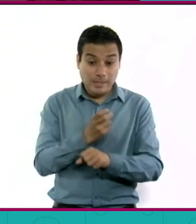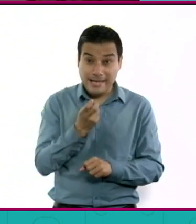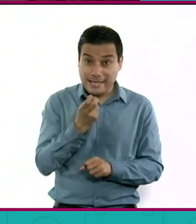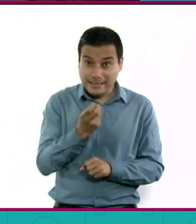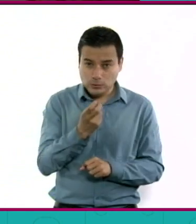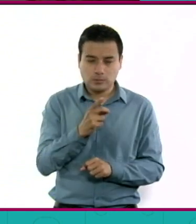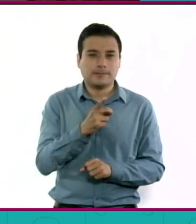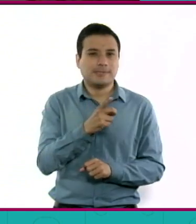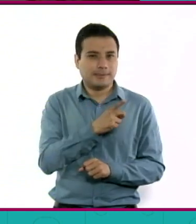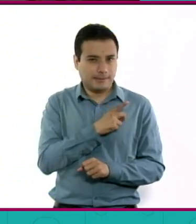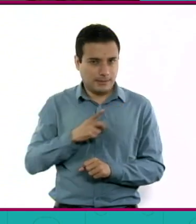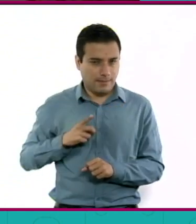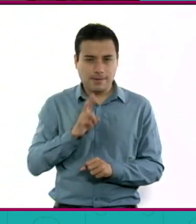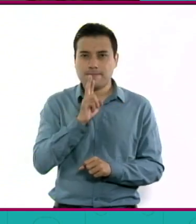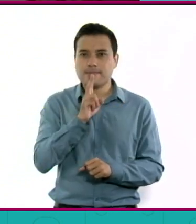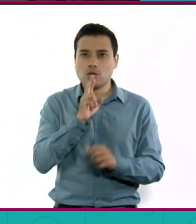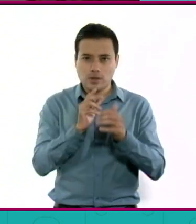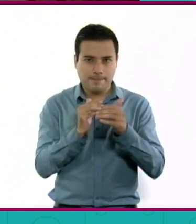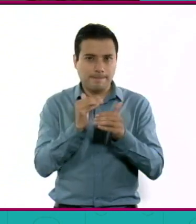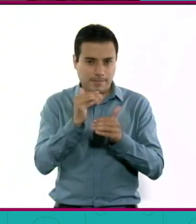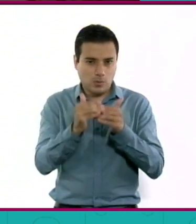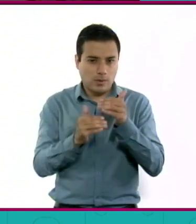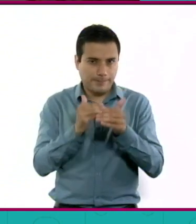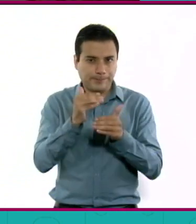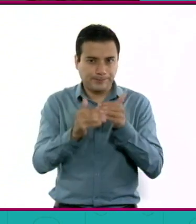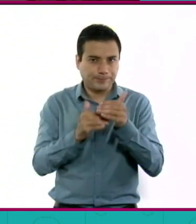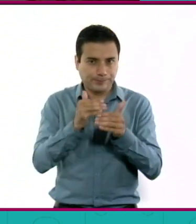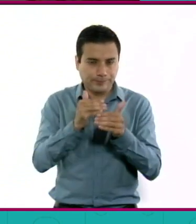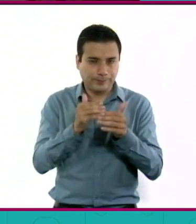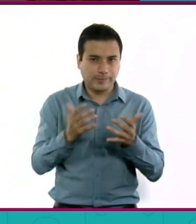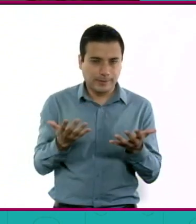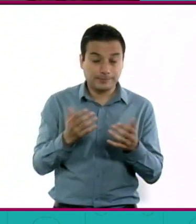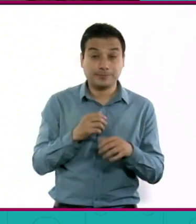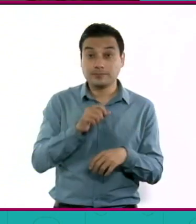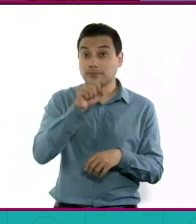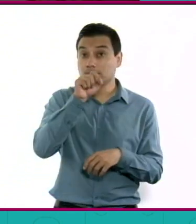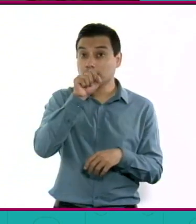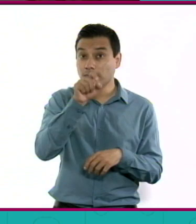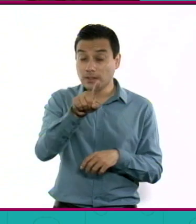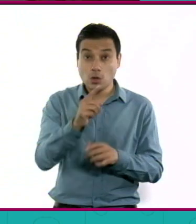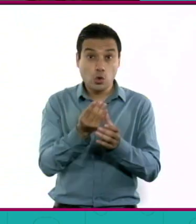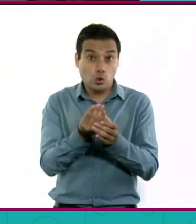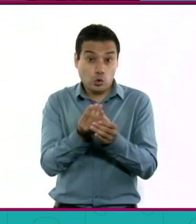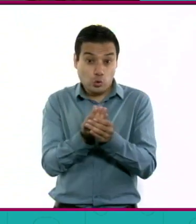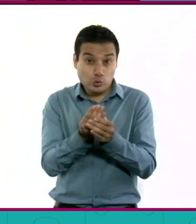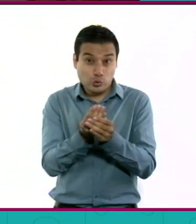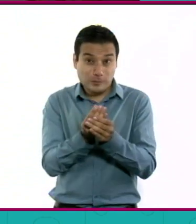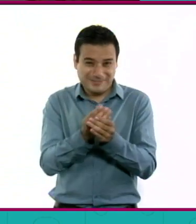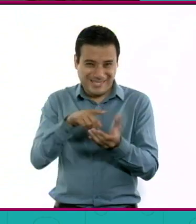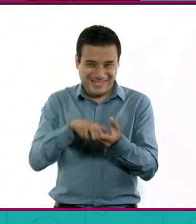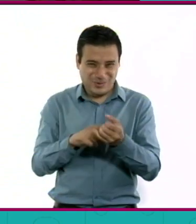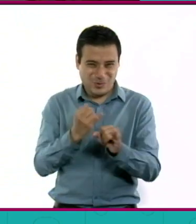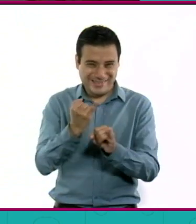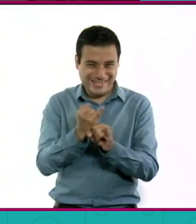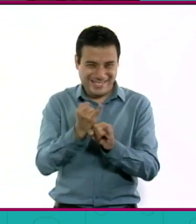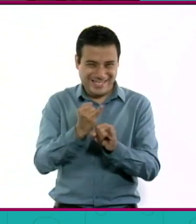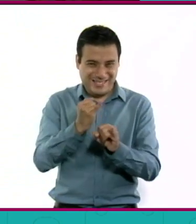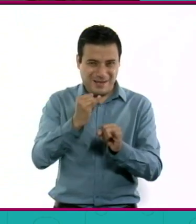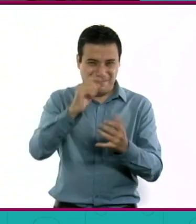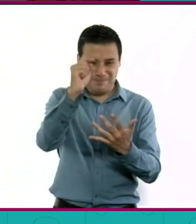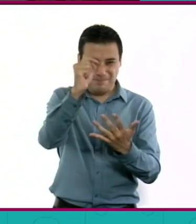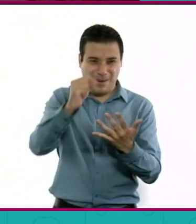conquistas y que también recurramos en estos cursos que están en línea, en estos